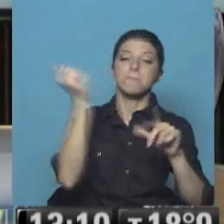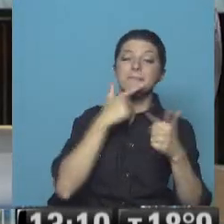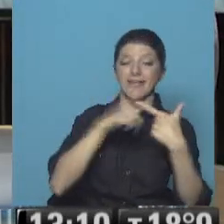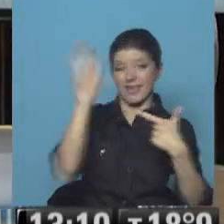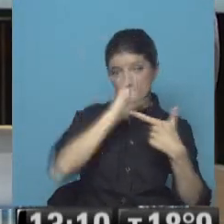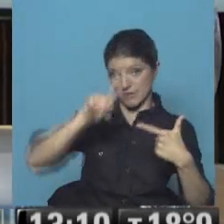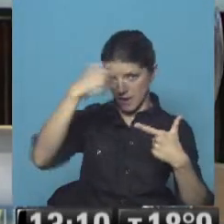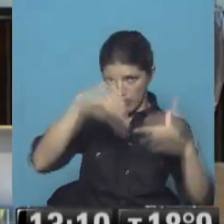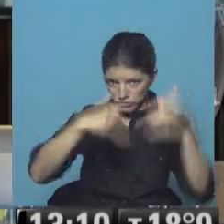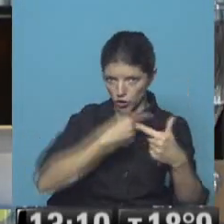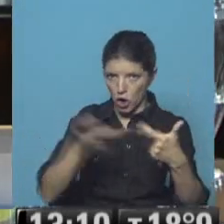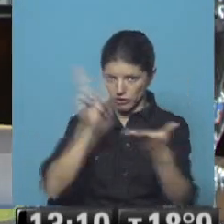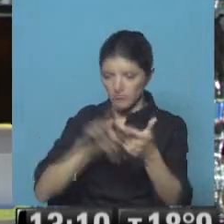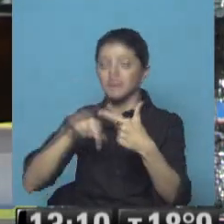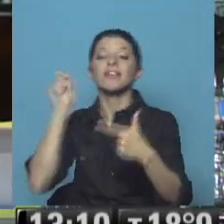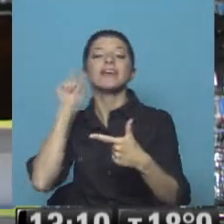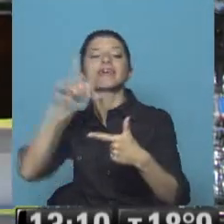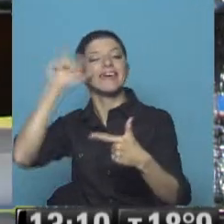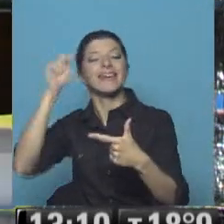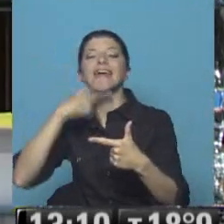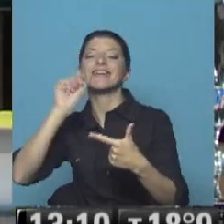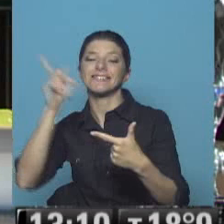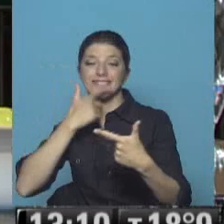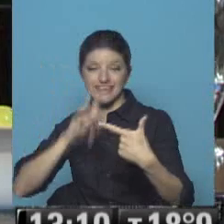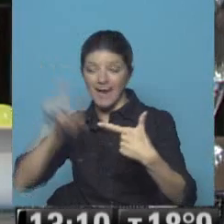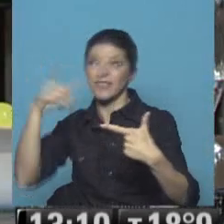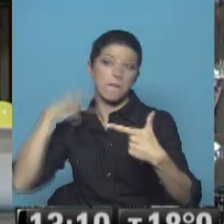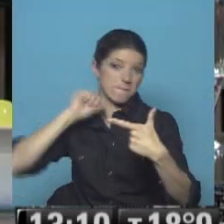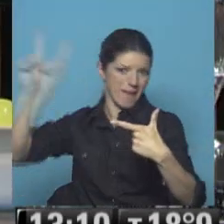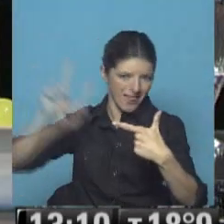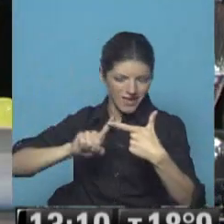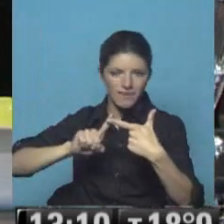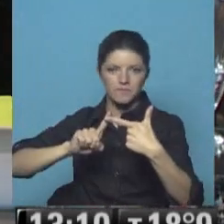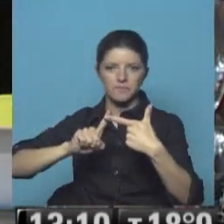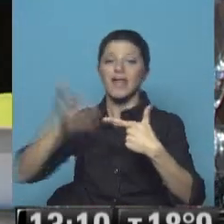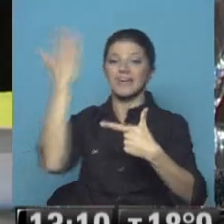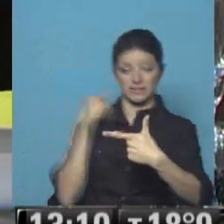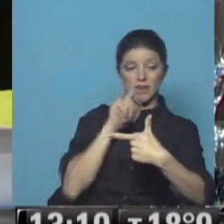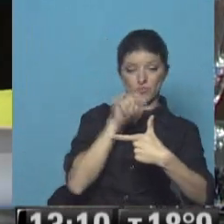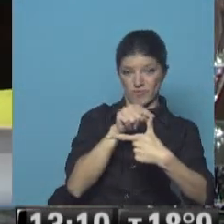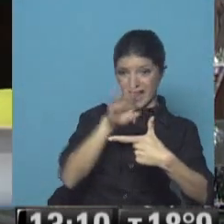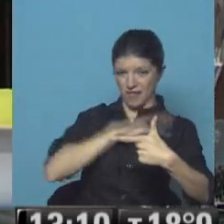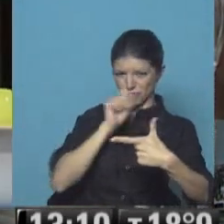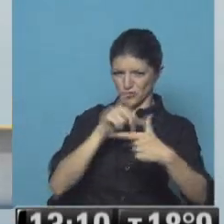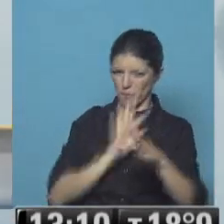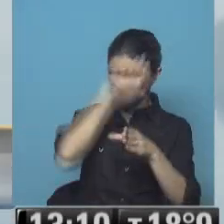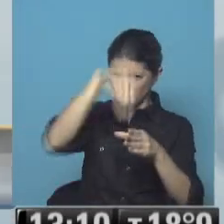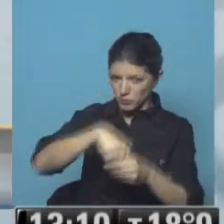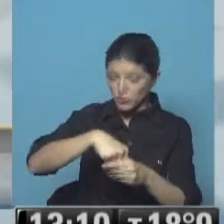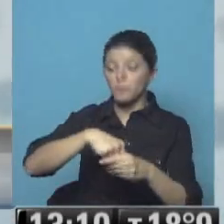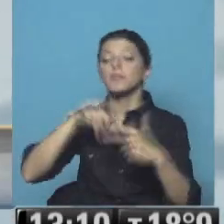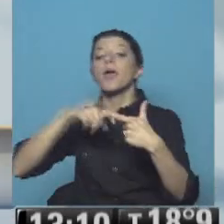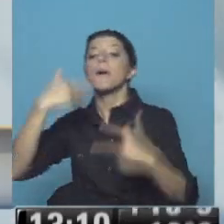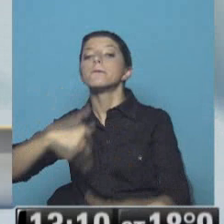proceso electoral Pablo Iglesias que ayer estuvo en Atenas en el cierre del acto electoral de Alexis Tsipras elecciones el 4 de